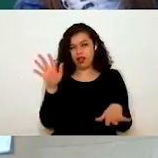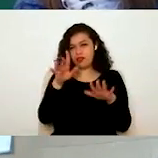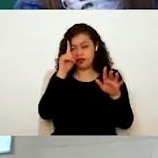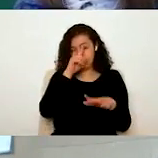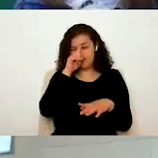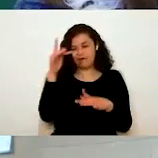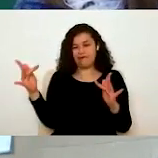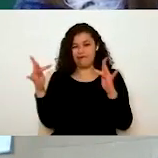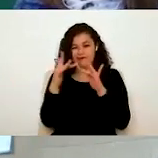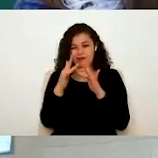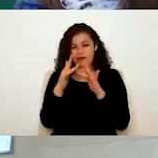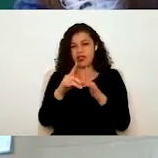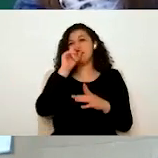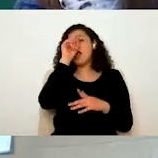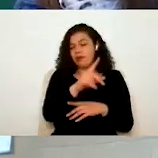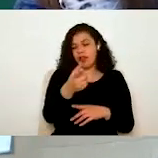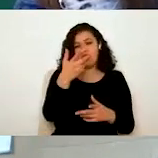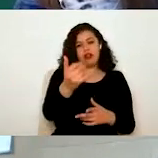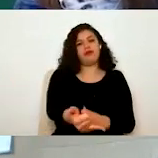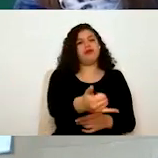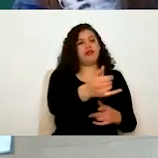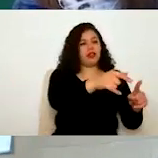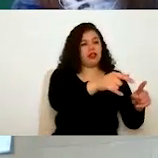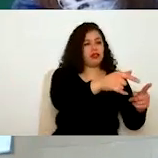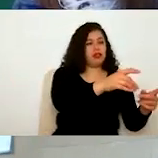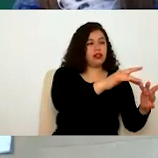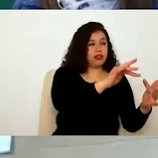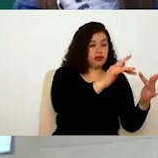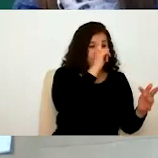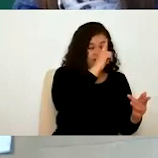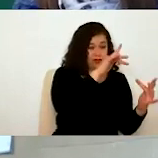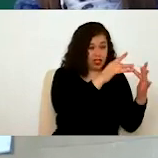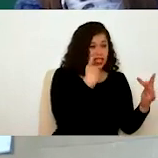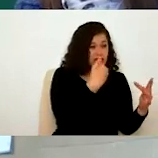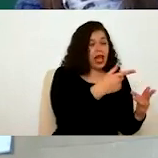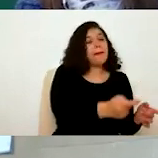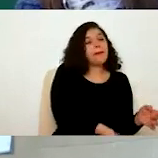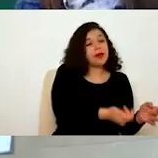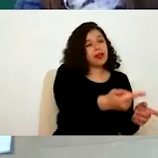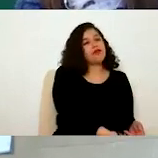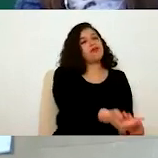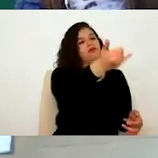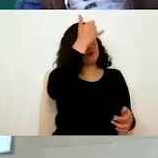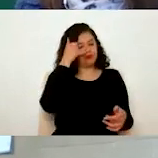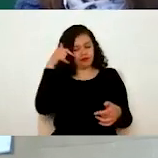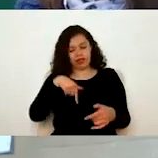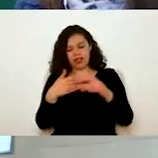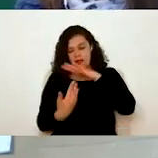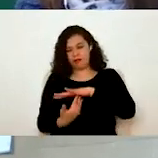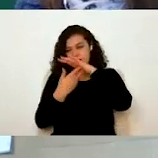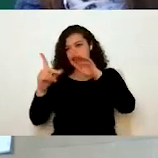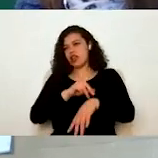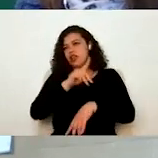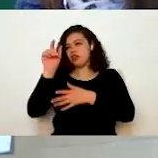directamente, los van a canalizar conmigo para que yo pueda darles la atención que ustedes merecen. Bueno, aquí el teléfono